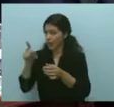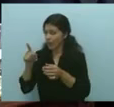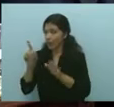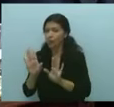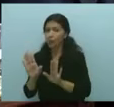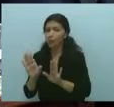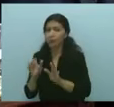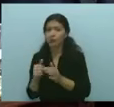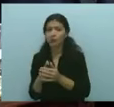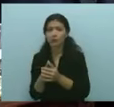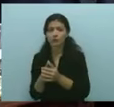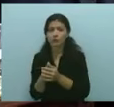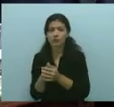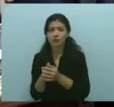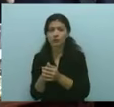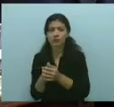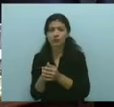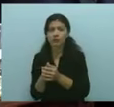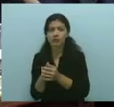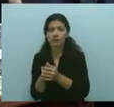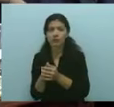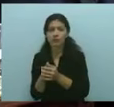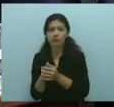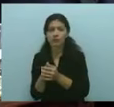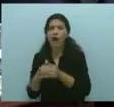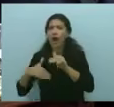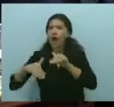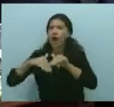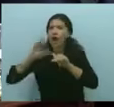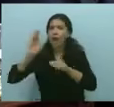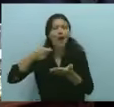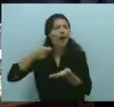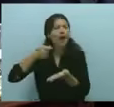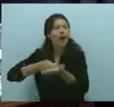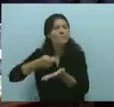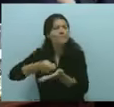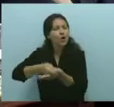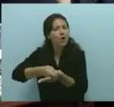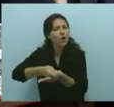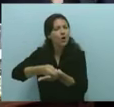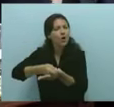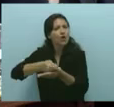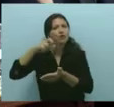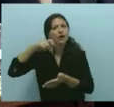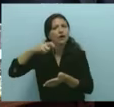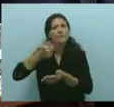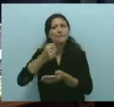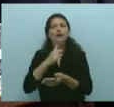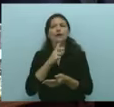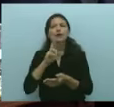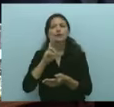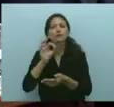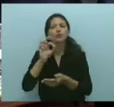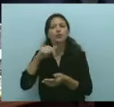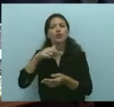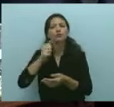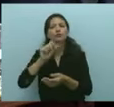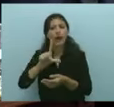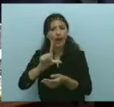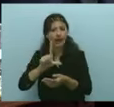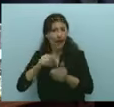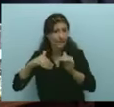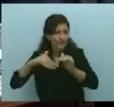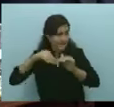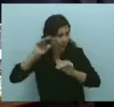en vez de que le pidan el cheque todos los meses, aumentar el aporte patronal, así como están aumentando los aportes personales, aumenta